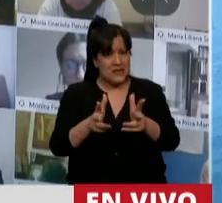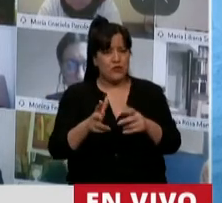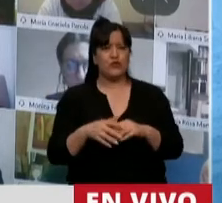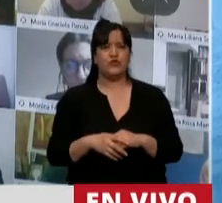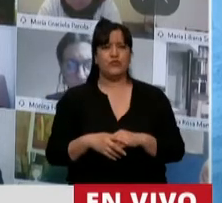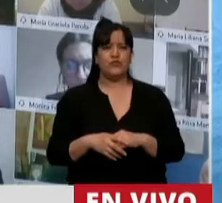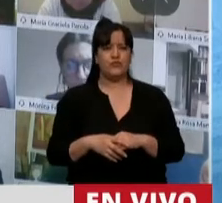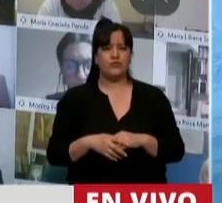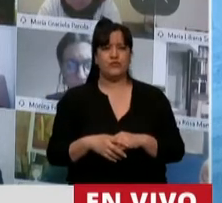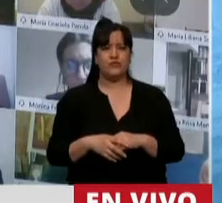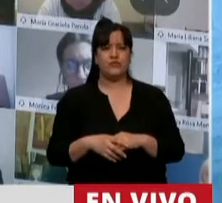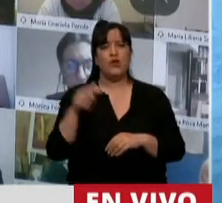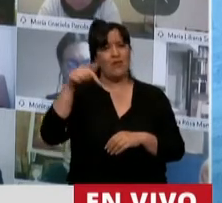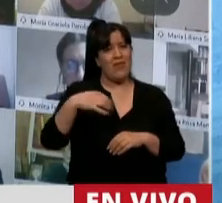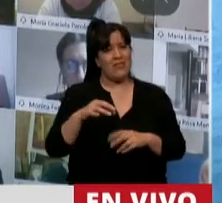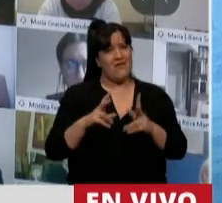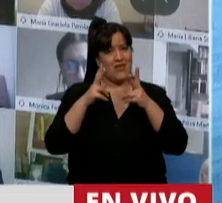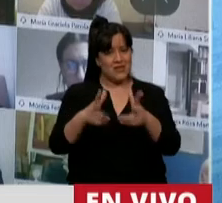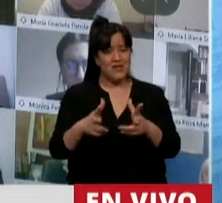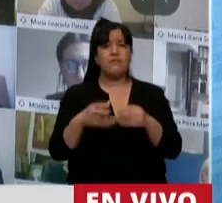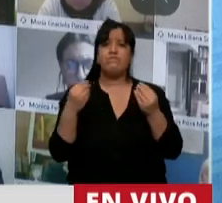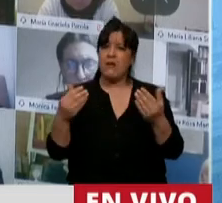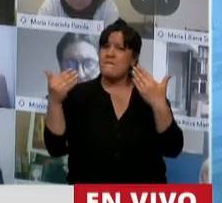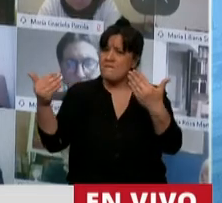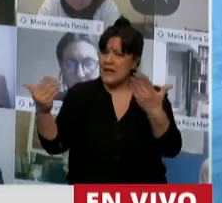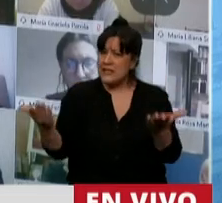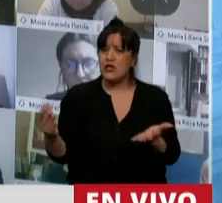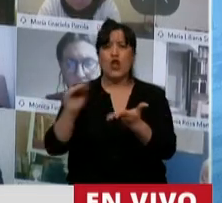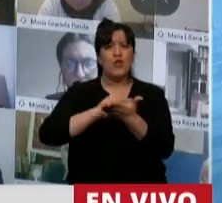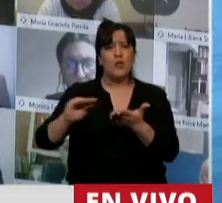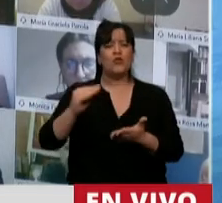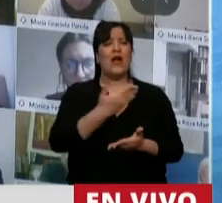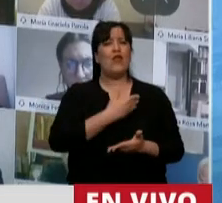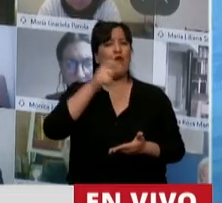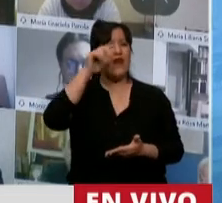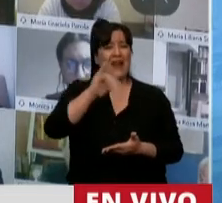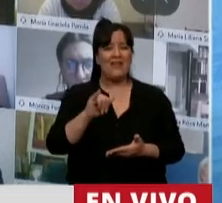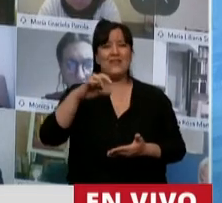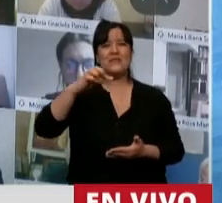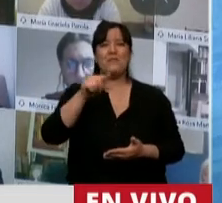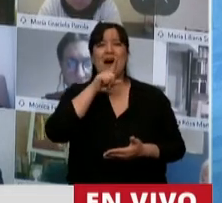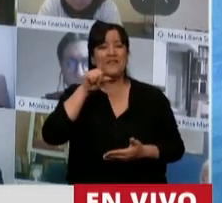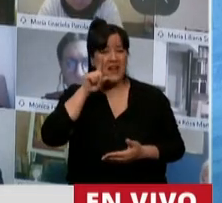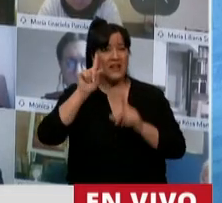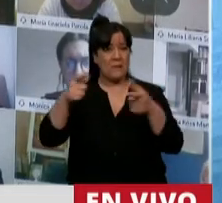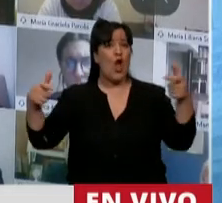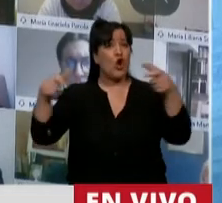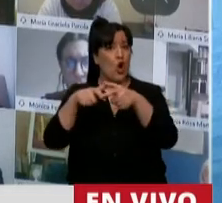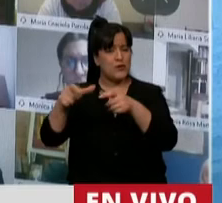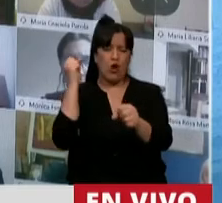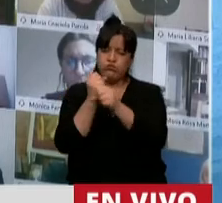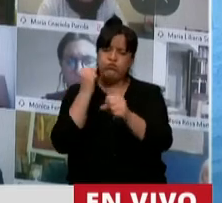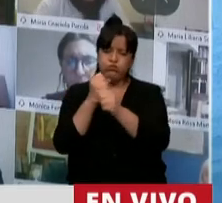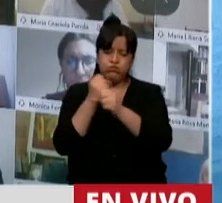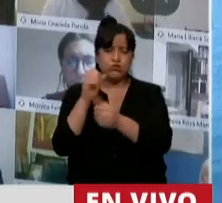y creo que en esto hay que mencionarlo, felicitar al diputado Fernández Patri y a toda la comisión que han trabajado sobre